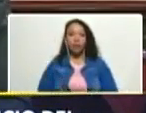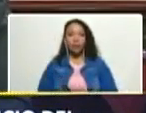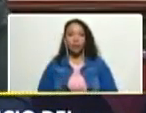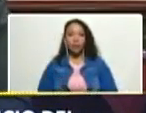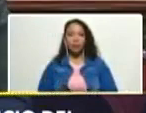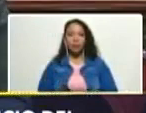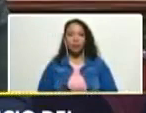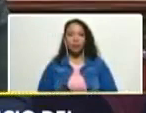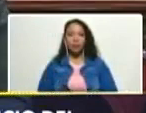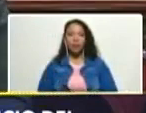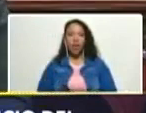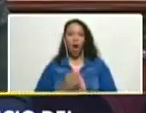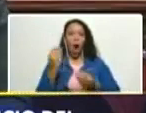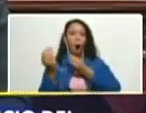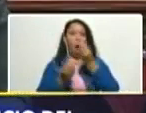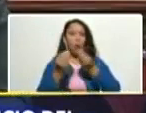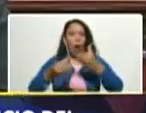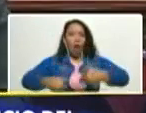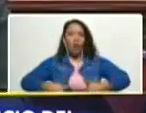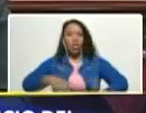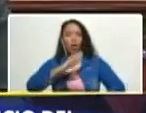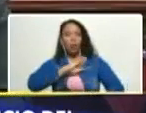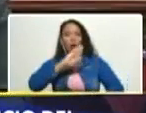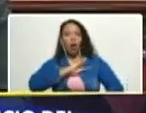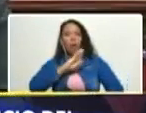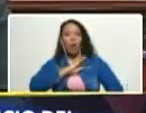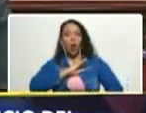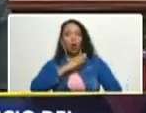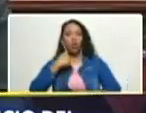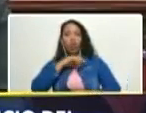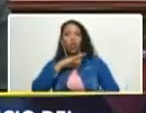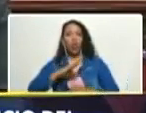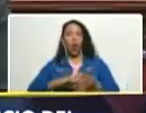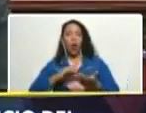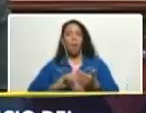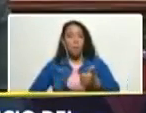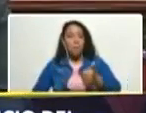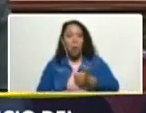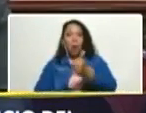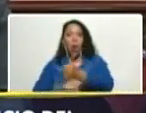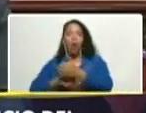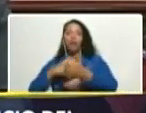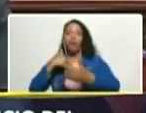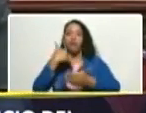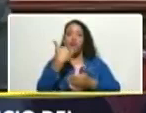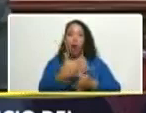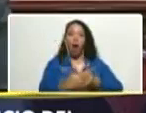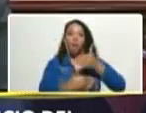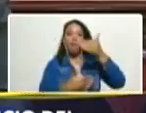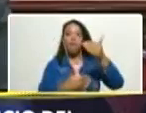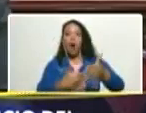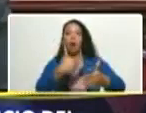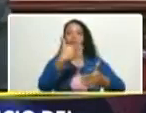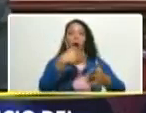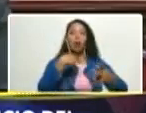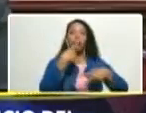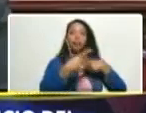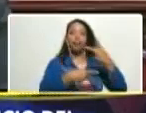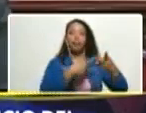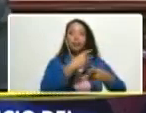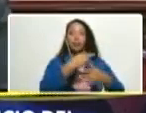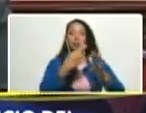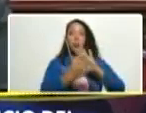y de como con esfuerzo propio hemos salido a pulso poco a poco en un proceso de recuperación